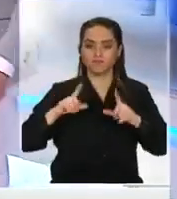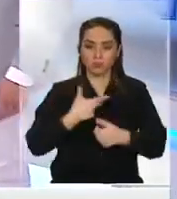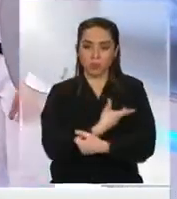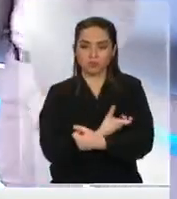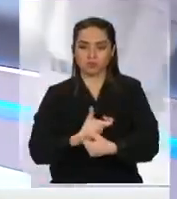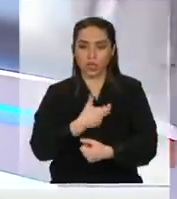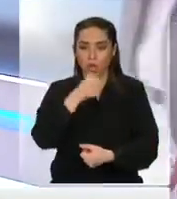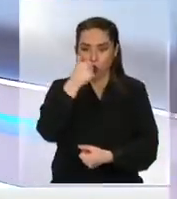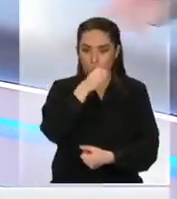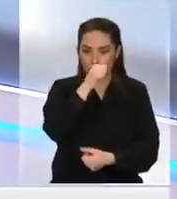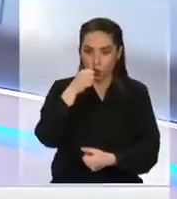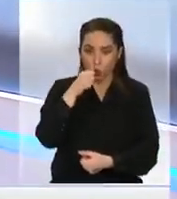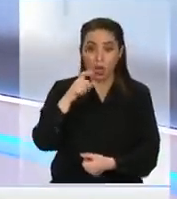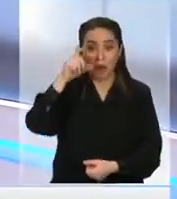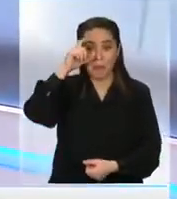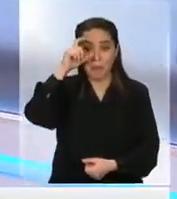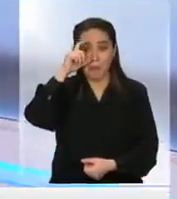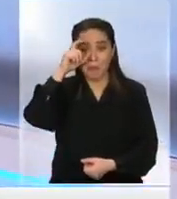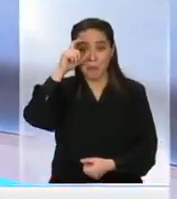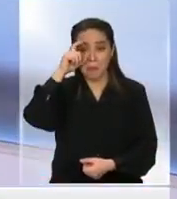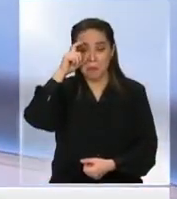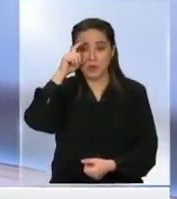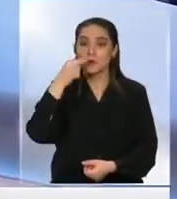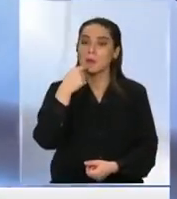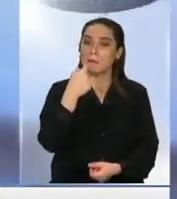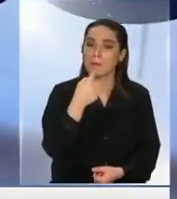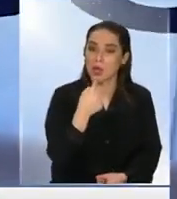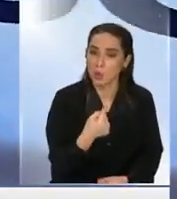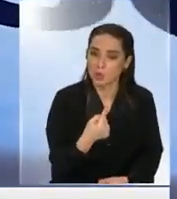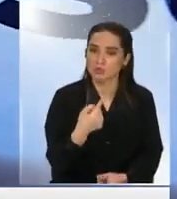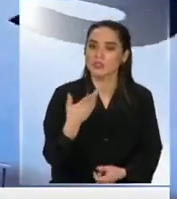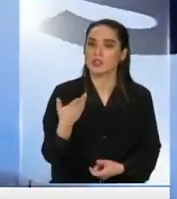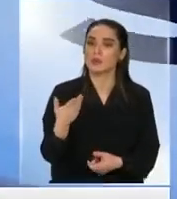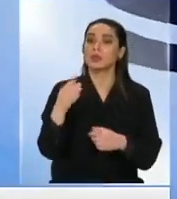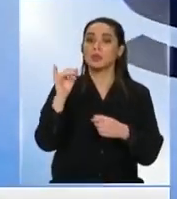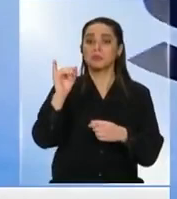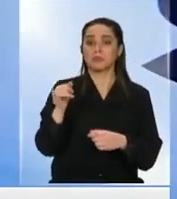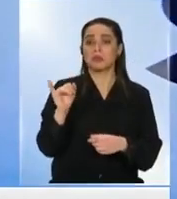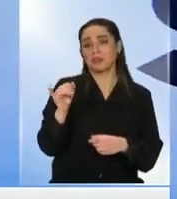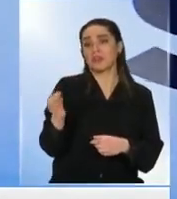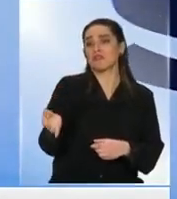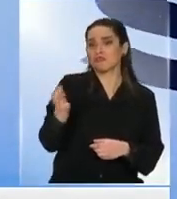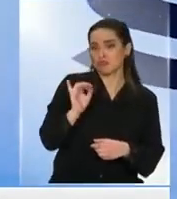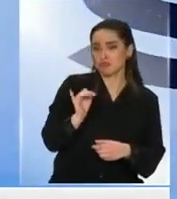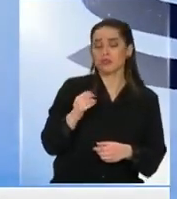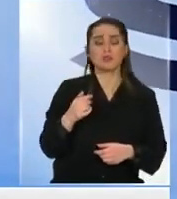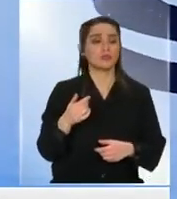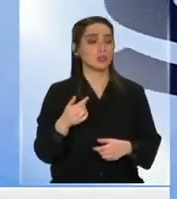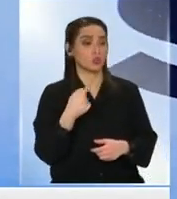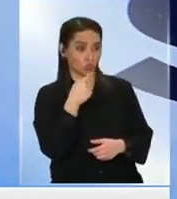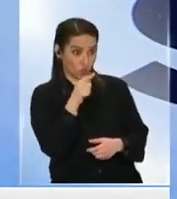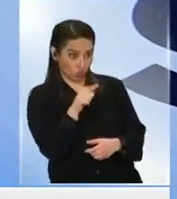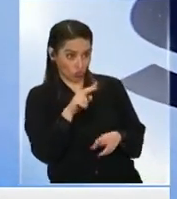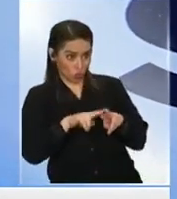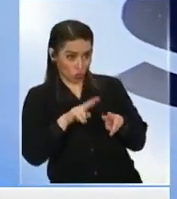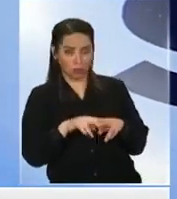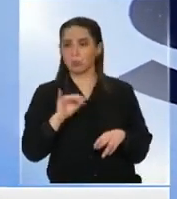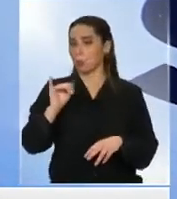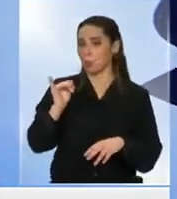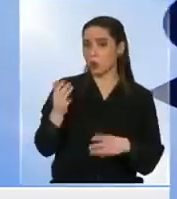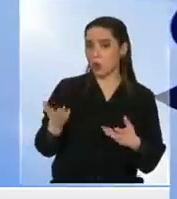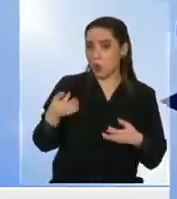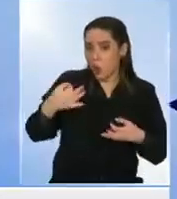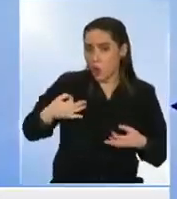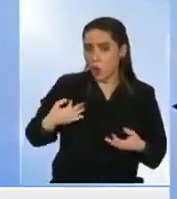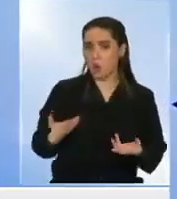dijo que sí al aire y fue a hacerlo en la semana te lo traspaso ¿tú te lo harías? Absolutamente absolutamente porque quienes me conocen además lo